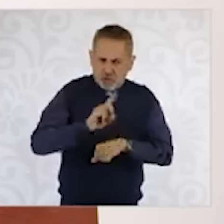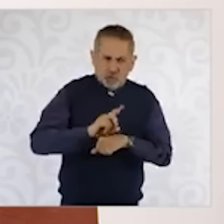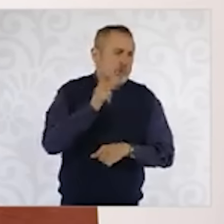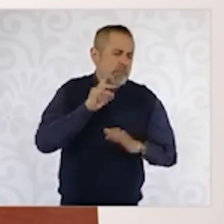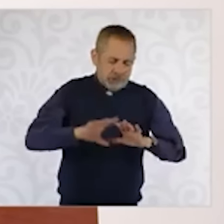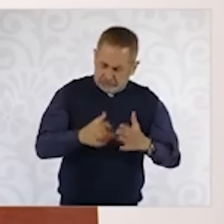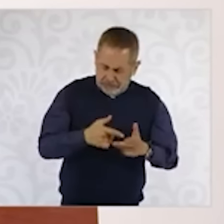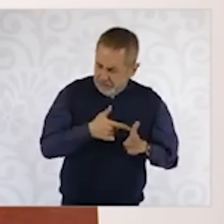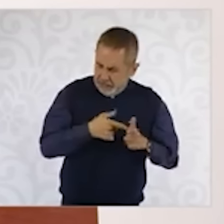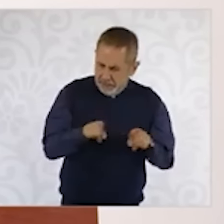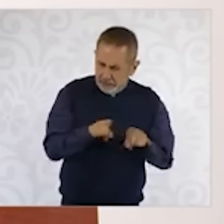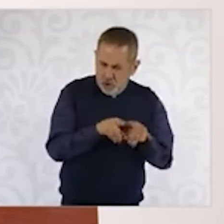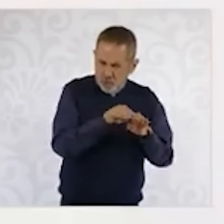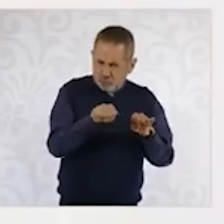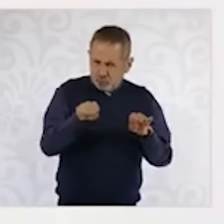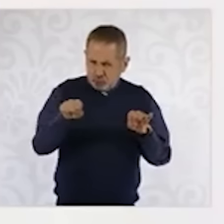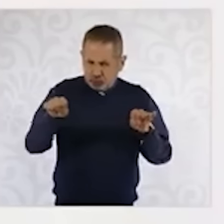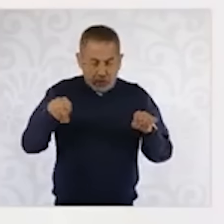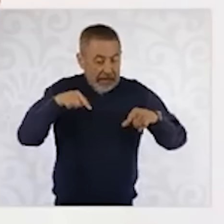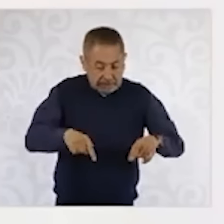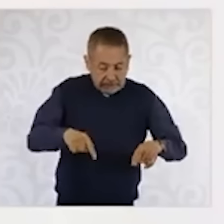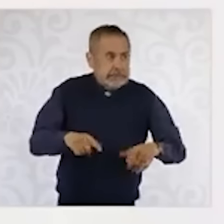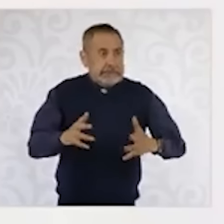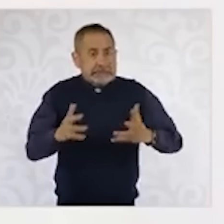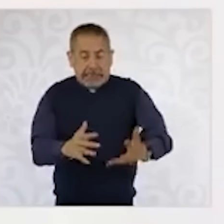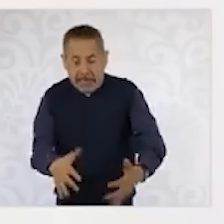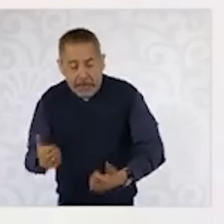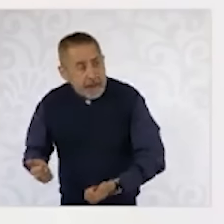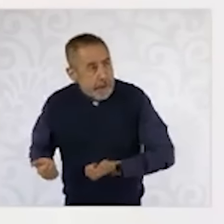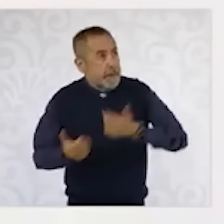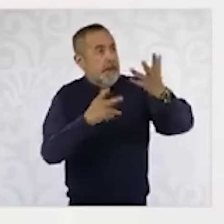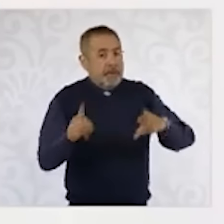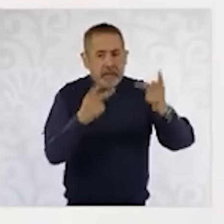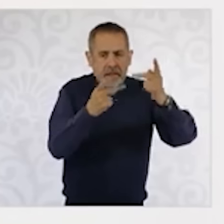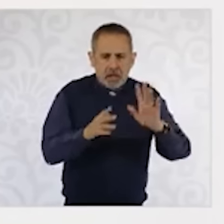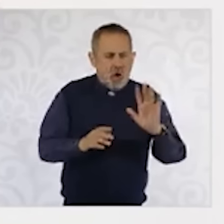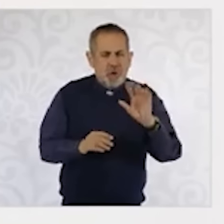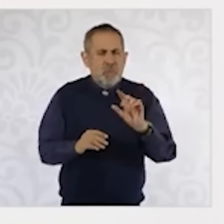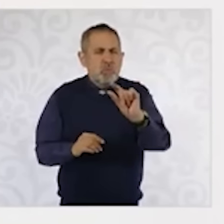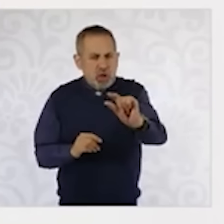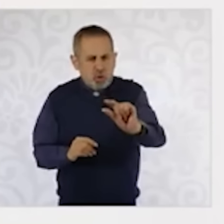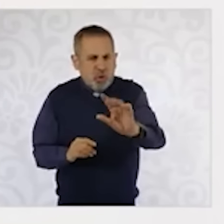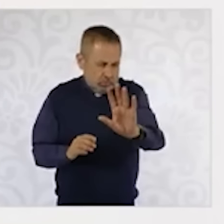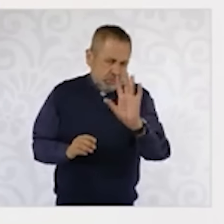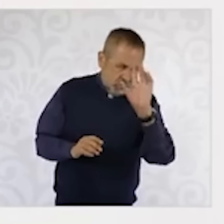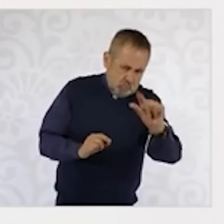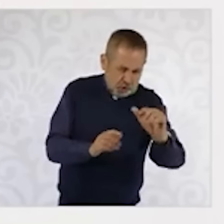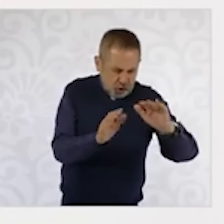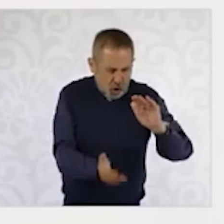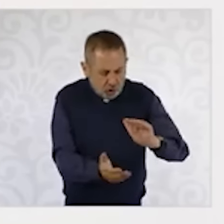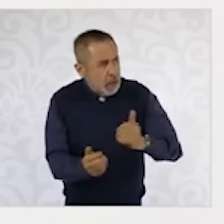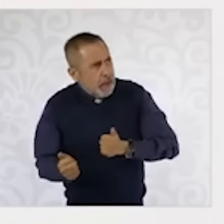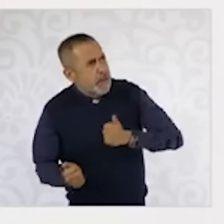y que en vez de que ese petróleo se venda al extranjero todavía hay un pequeño porcentaje de exportación